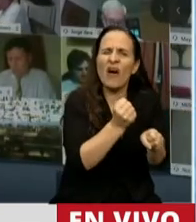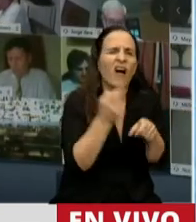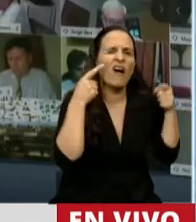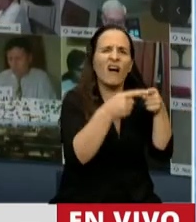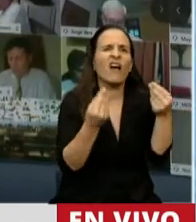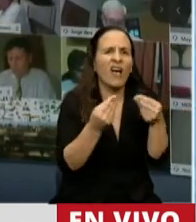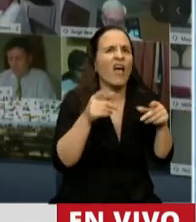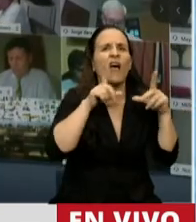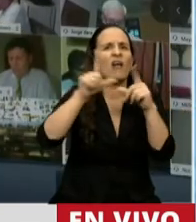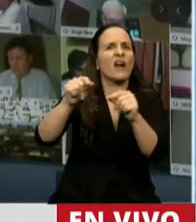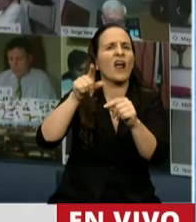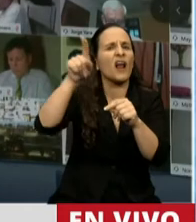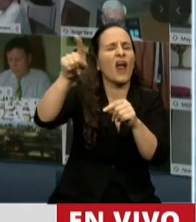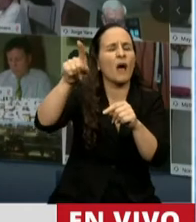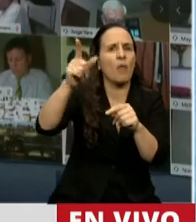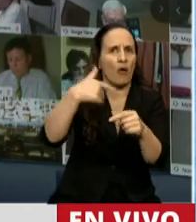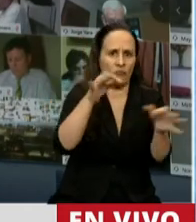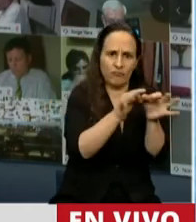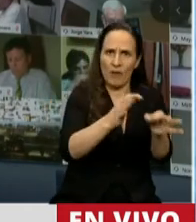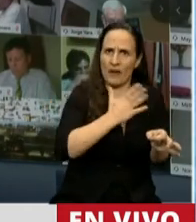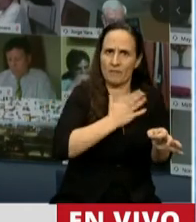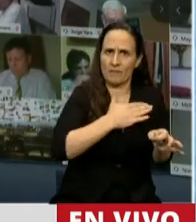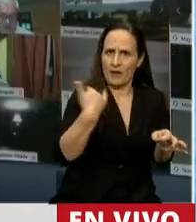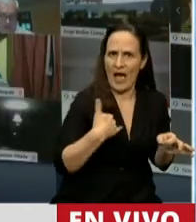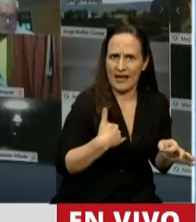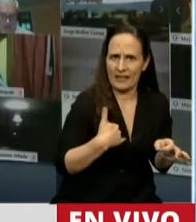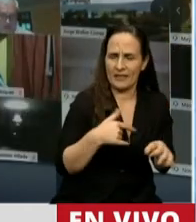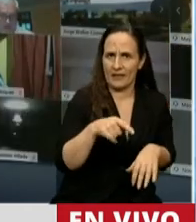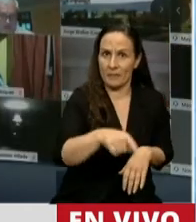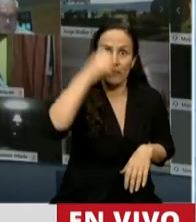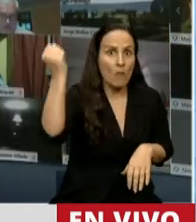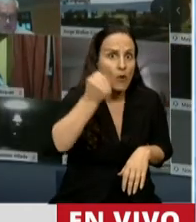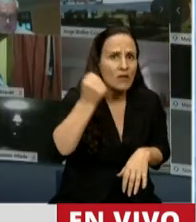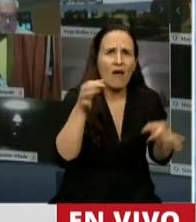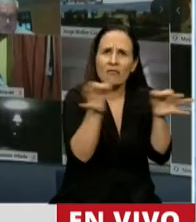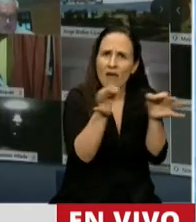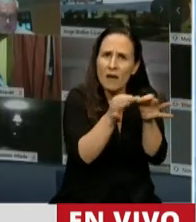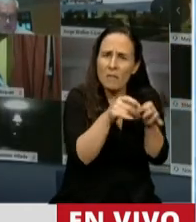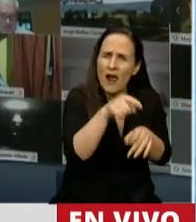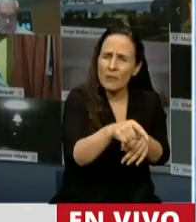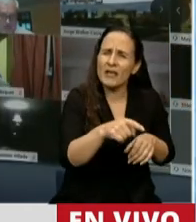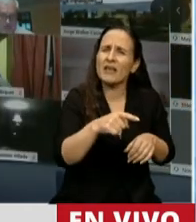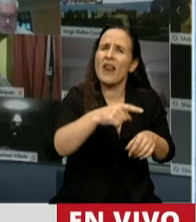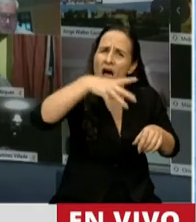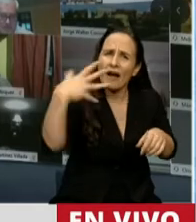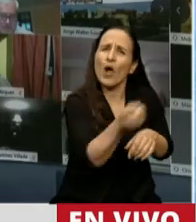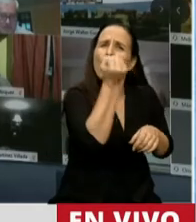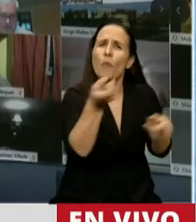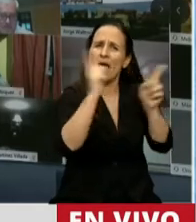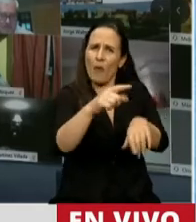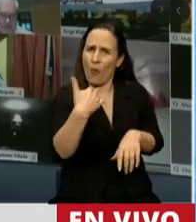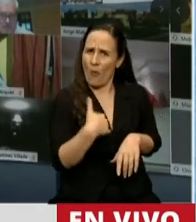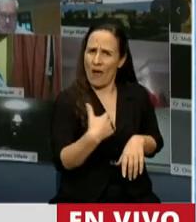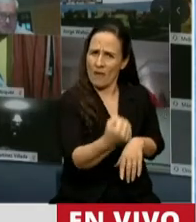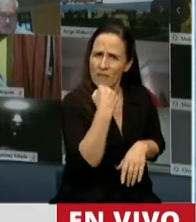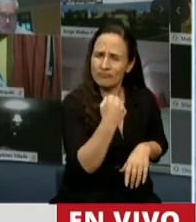reclamos de soberanía. Es fundamental que la Malvina, que la lucha por las Malvinas, la recuperación de nuestra soberanía,